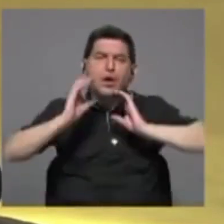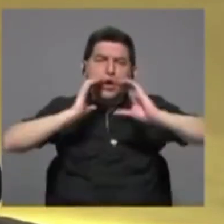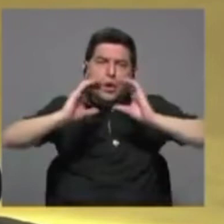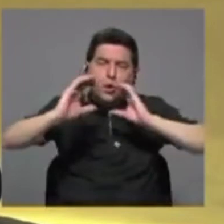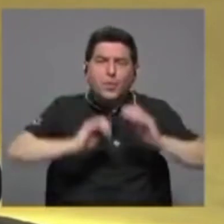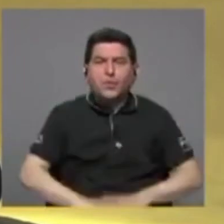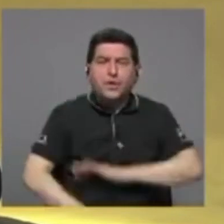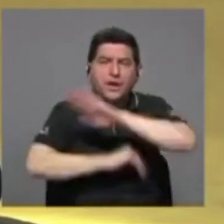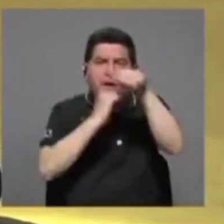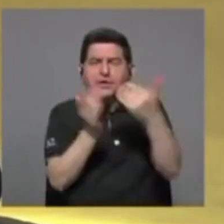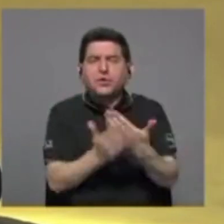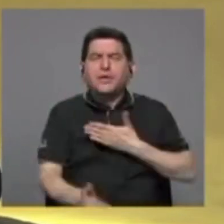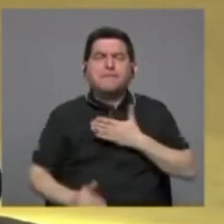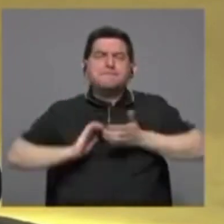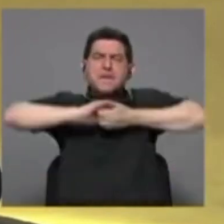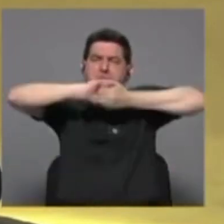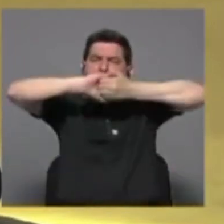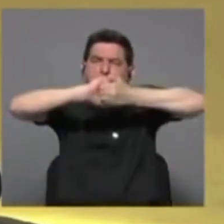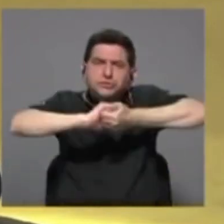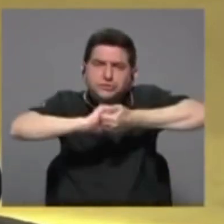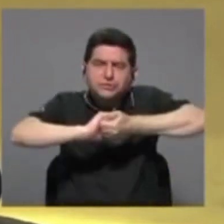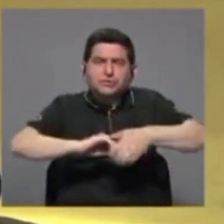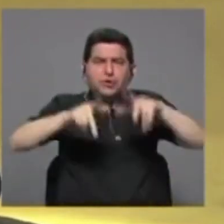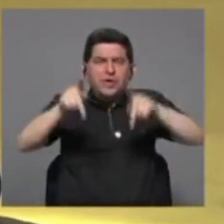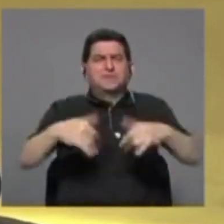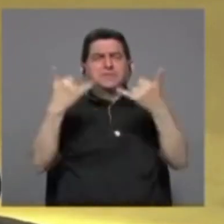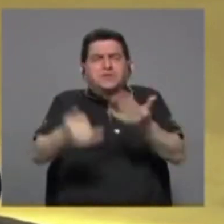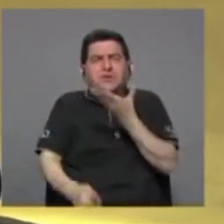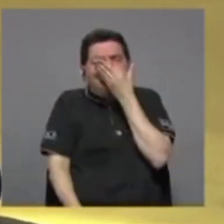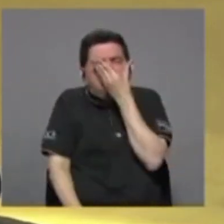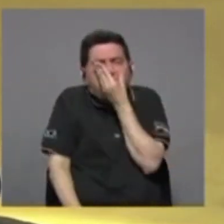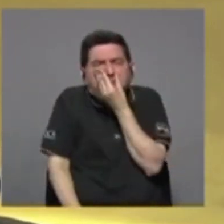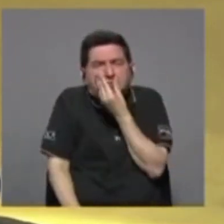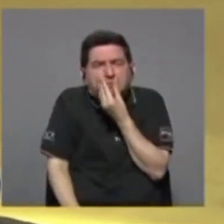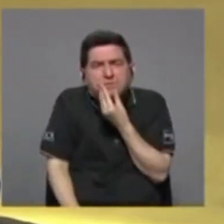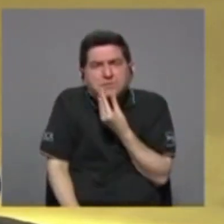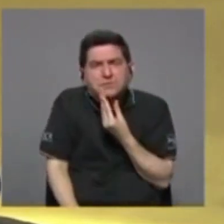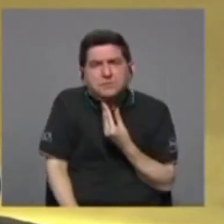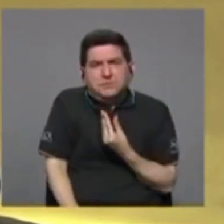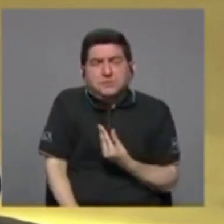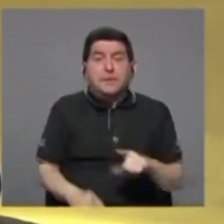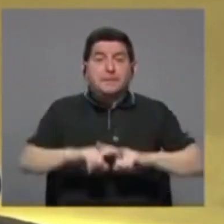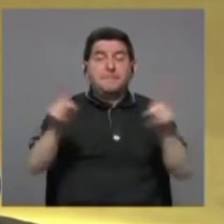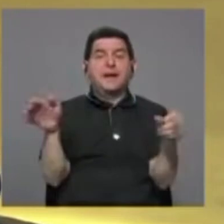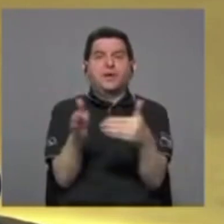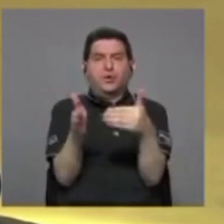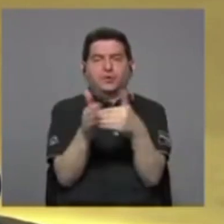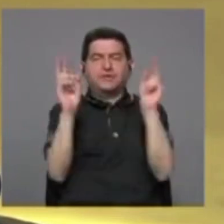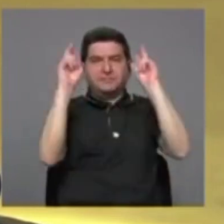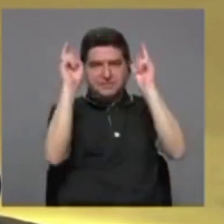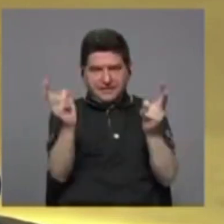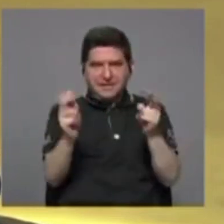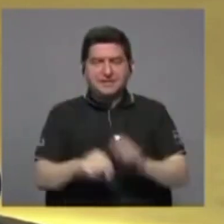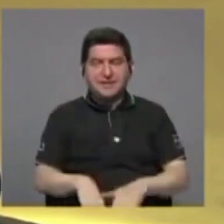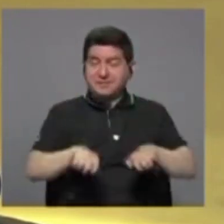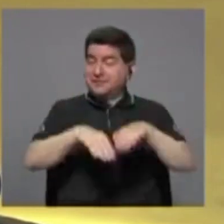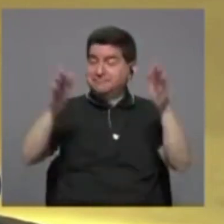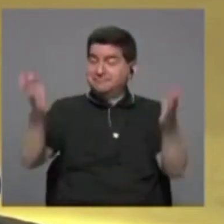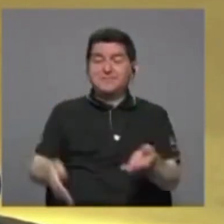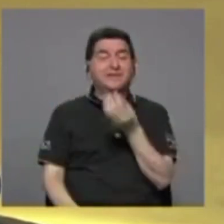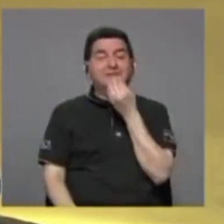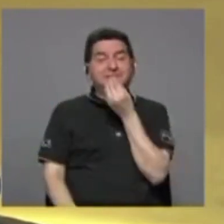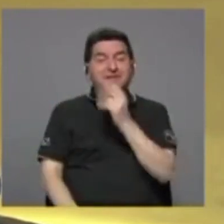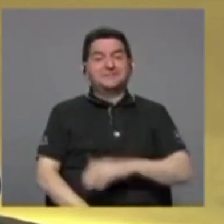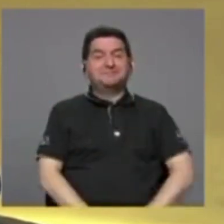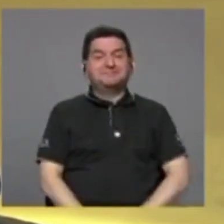toda mi solidaridad con la gente que está sufriendo. Pero volviendo al tema de la mesa, me